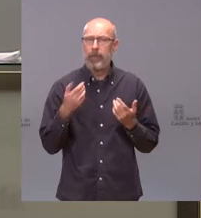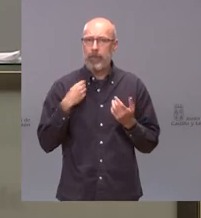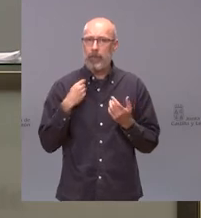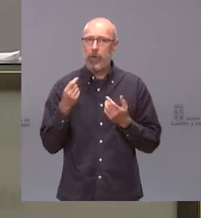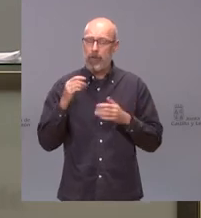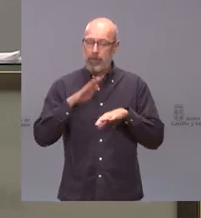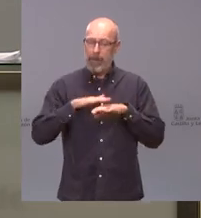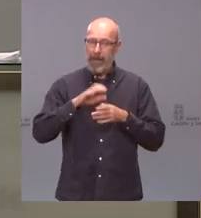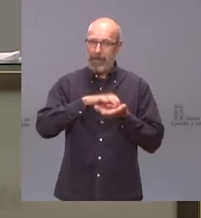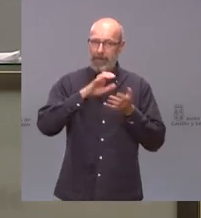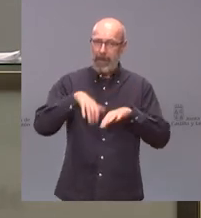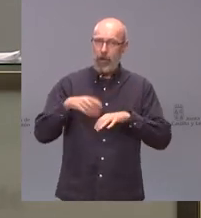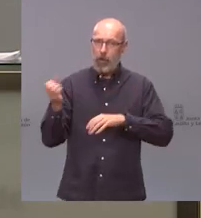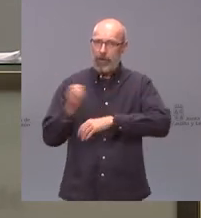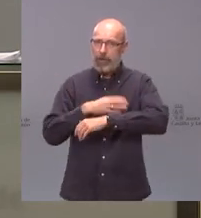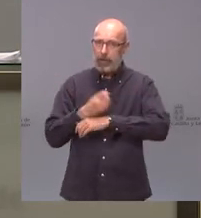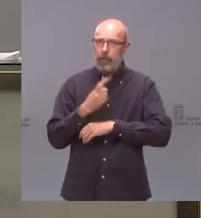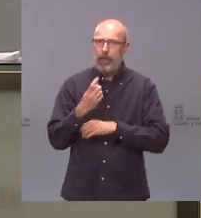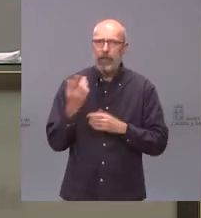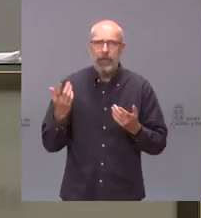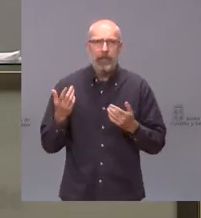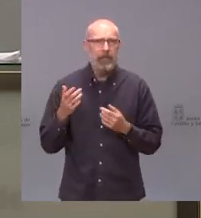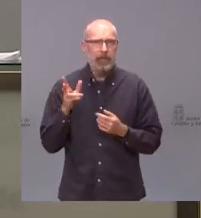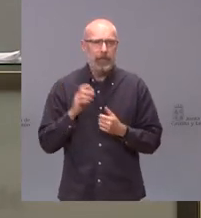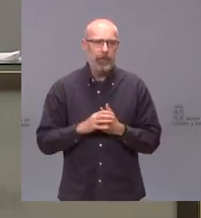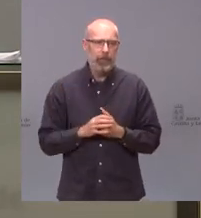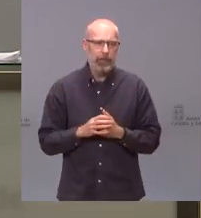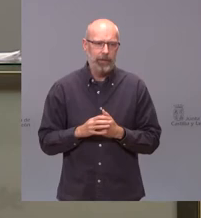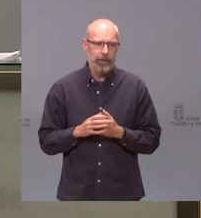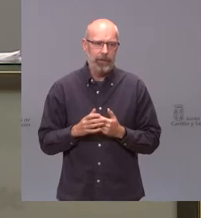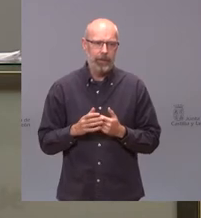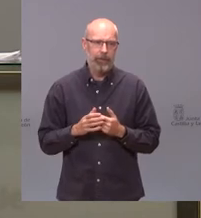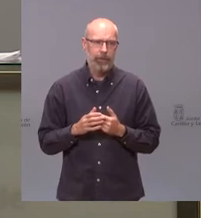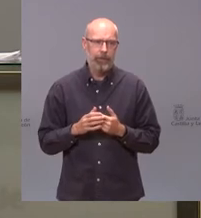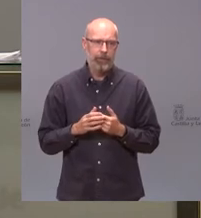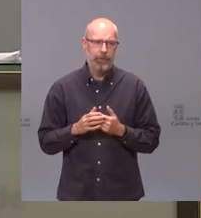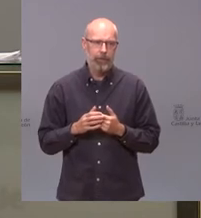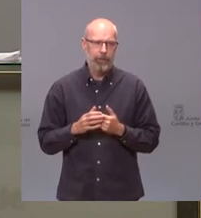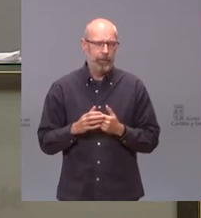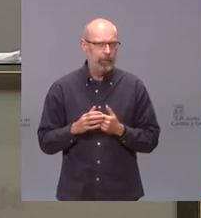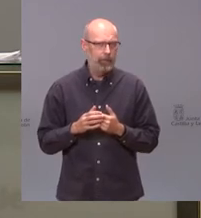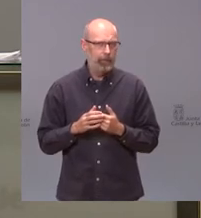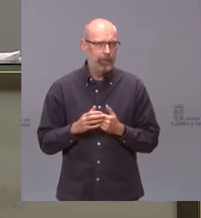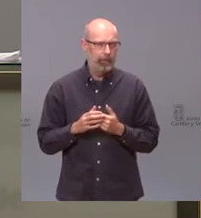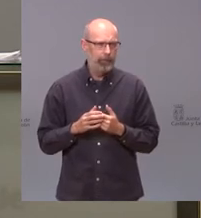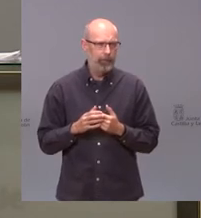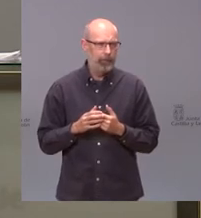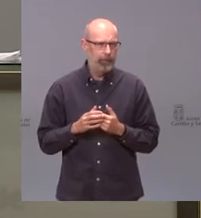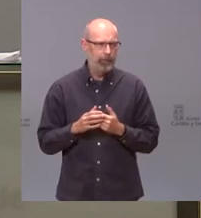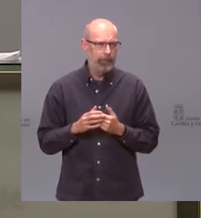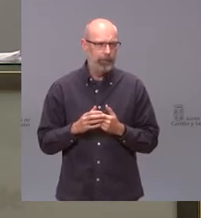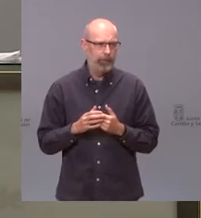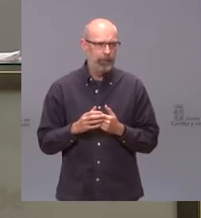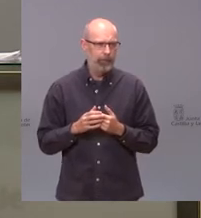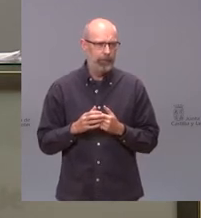pero que tiene que decir ante esos datos que se han conocido en relación al adelanto del padrón y que deja Castilla y León